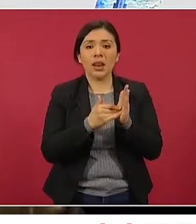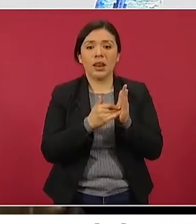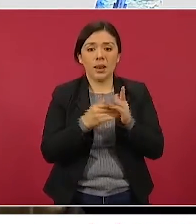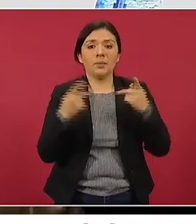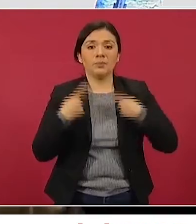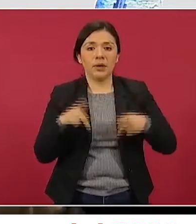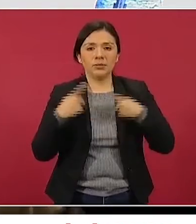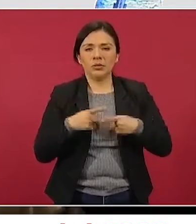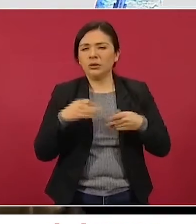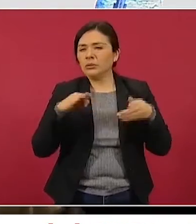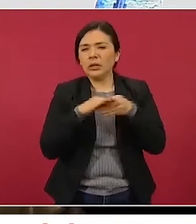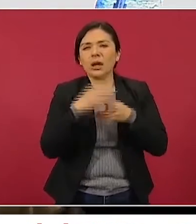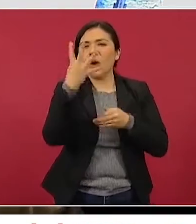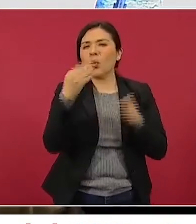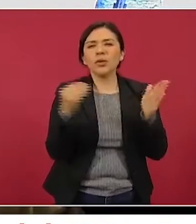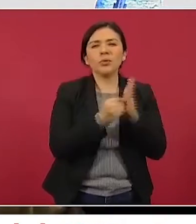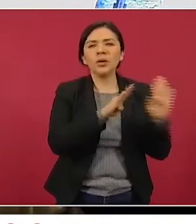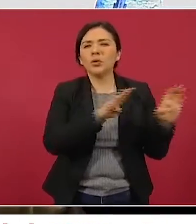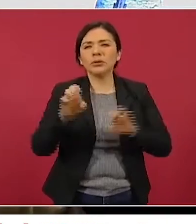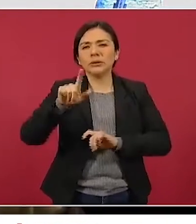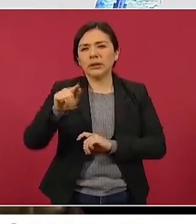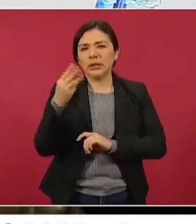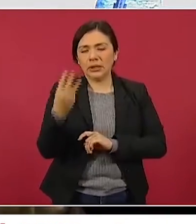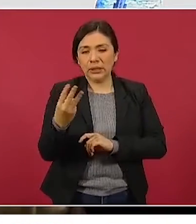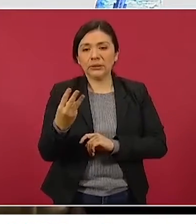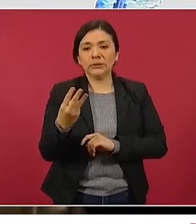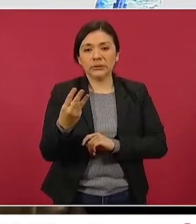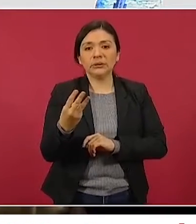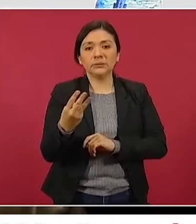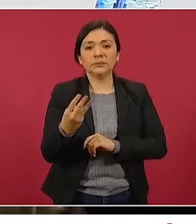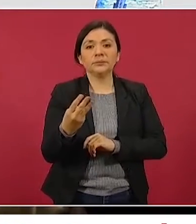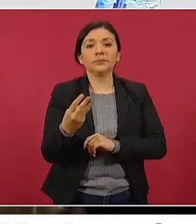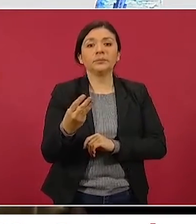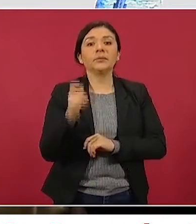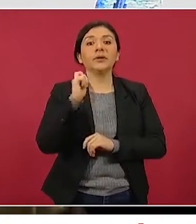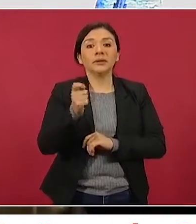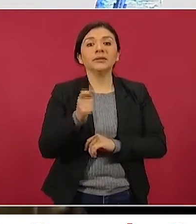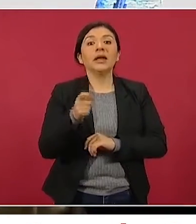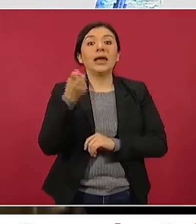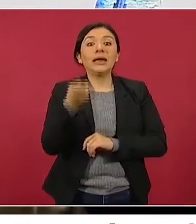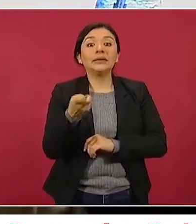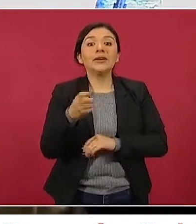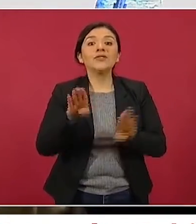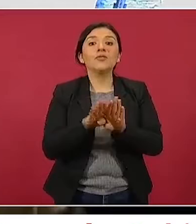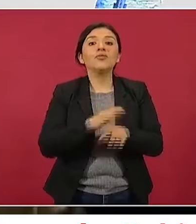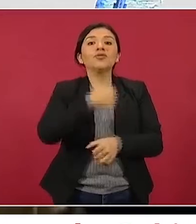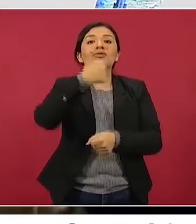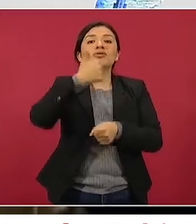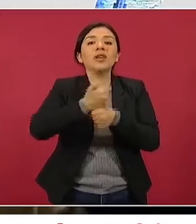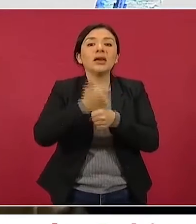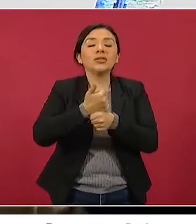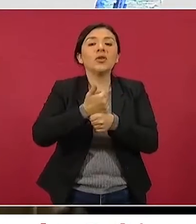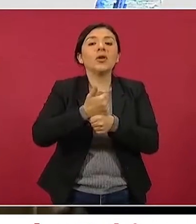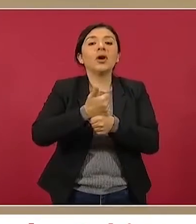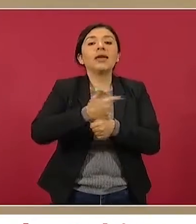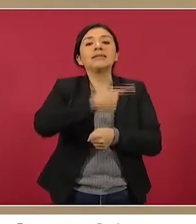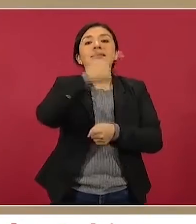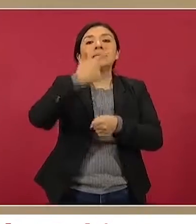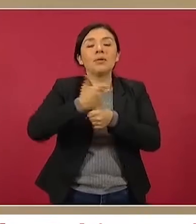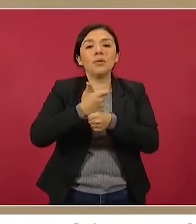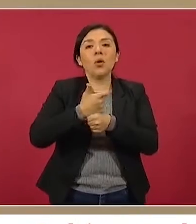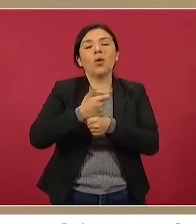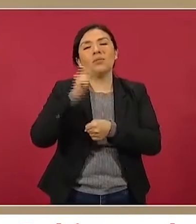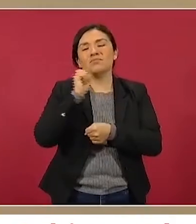973 son el sexto escalón del 2021, el séptimo y el octavo.